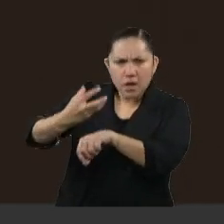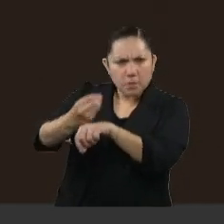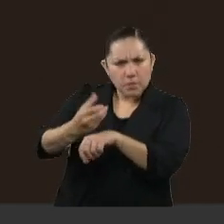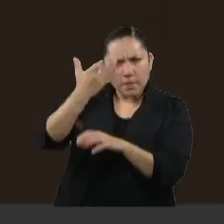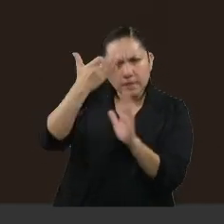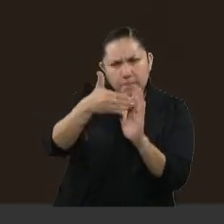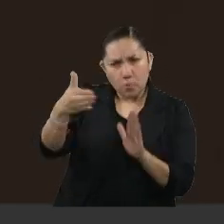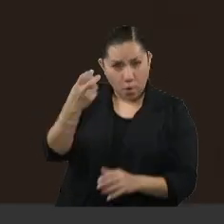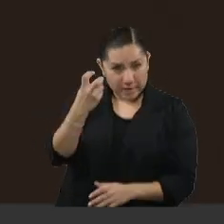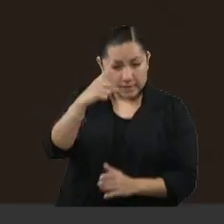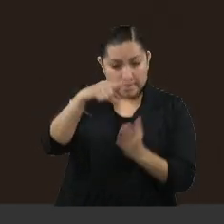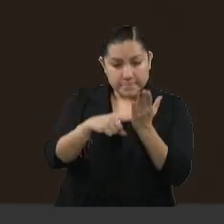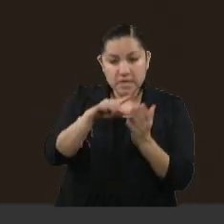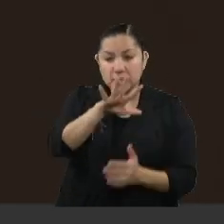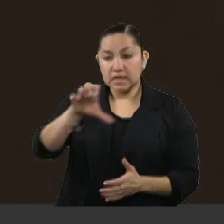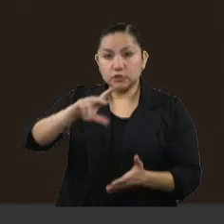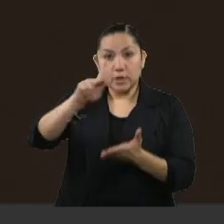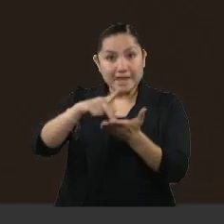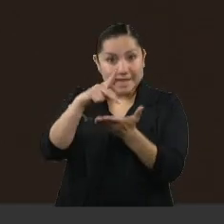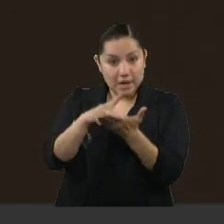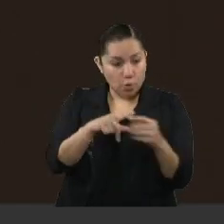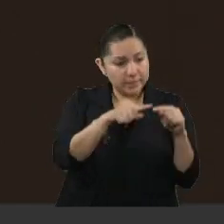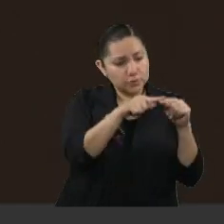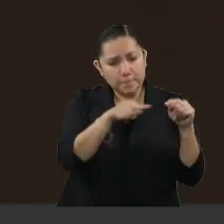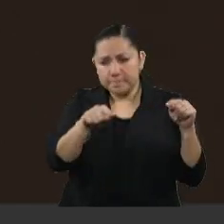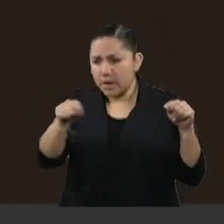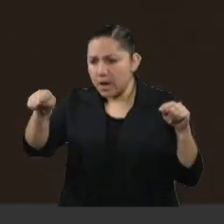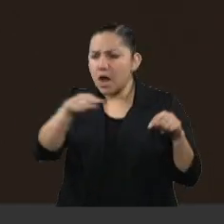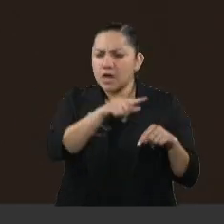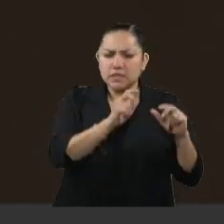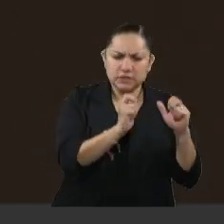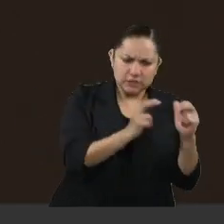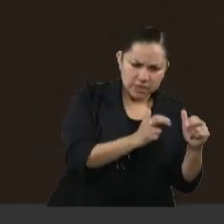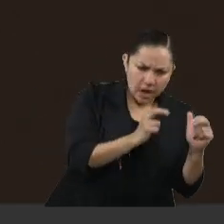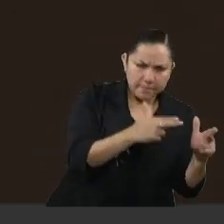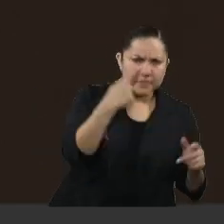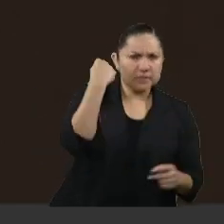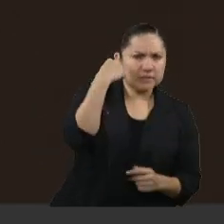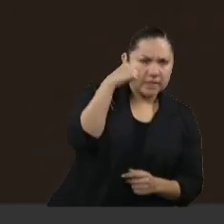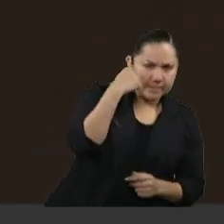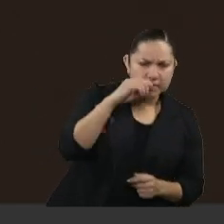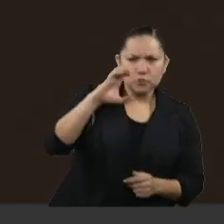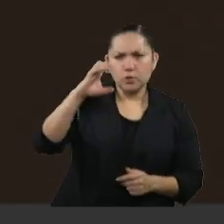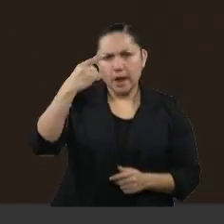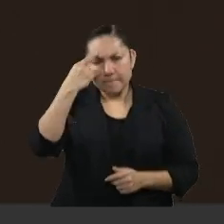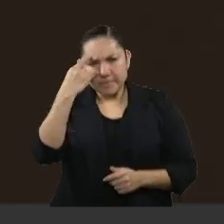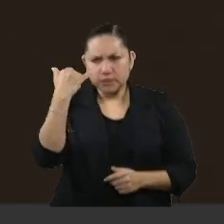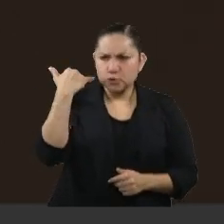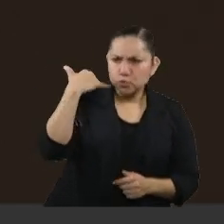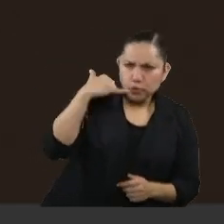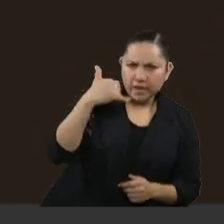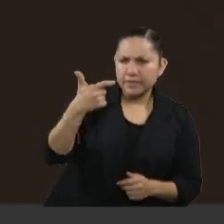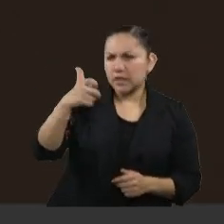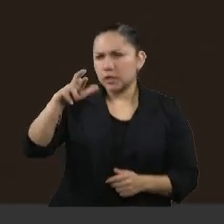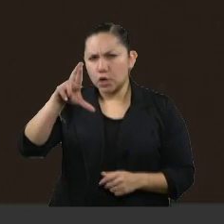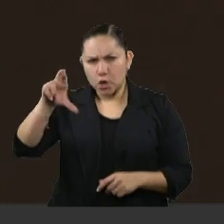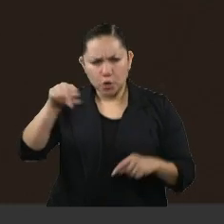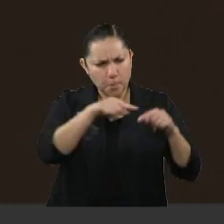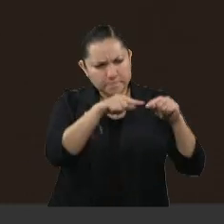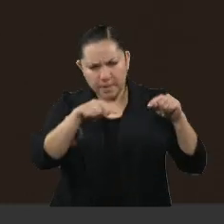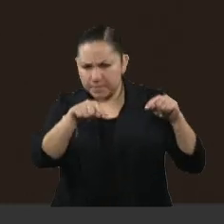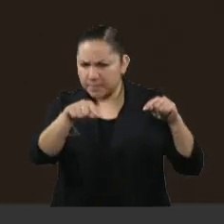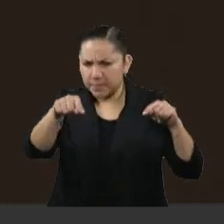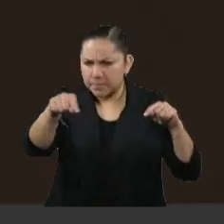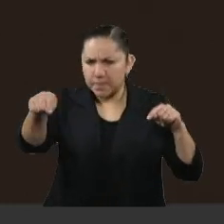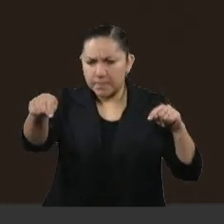kilómetros pasando de los estados de Chiapas, Tabasco, Campeche, Yucatán y Quintana Roo y funcionará con un método de